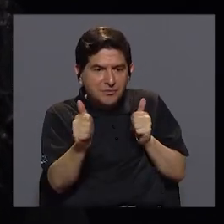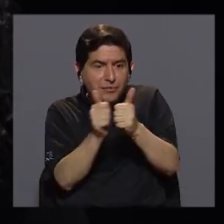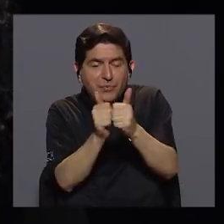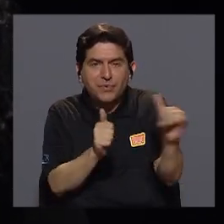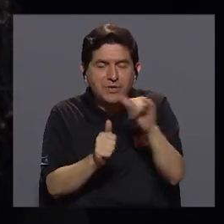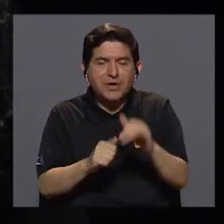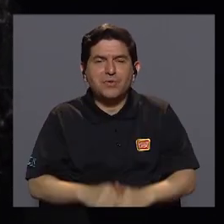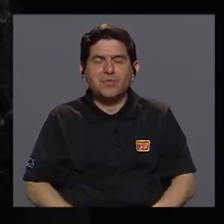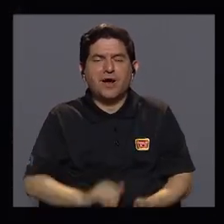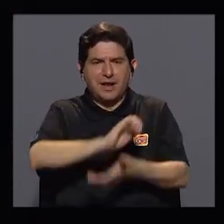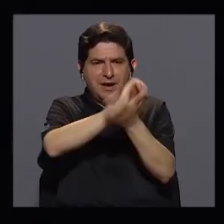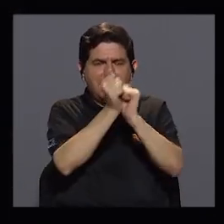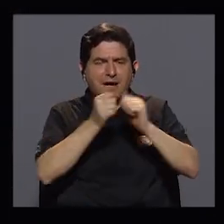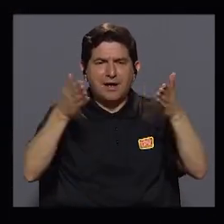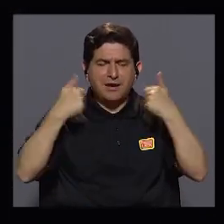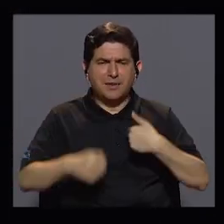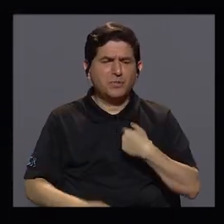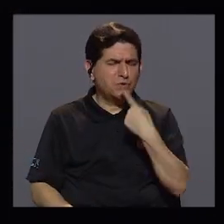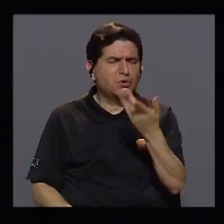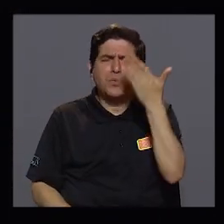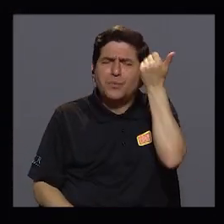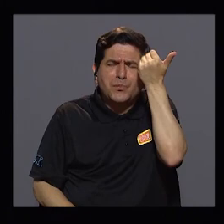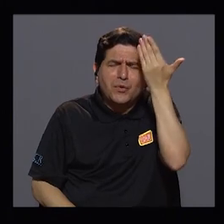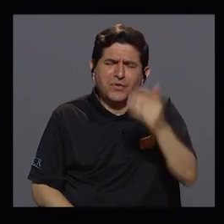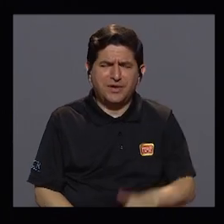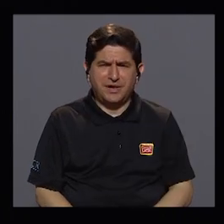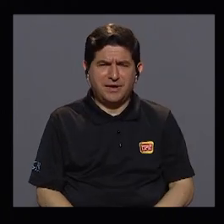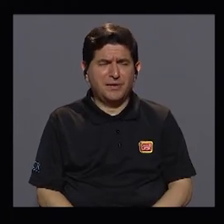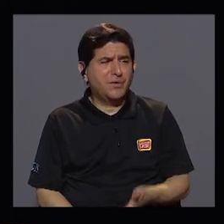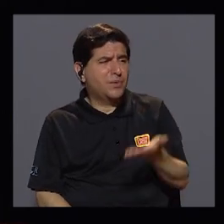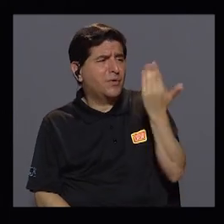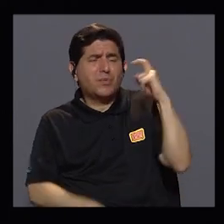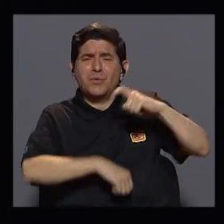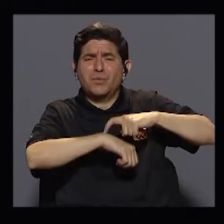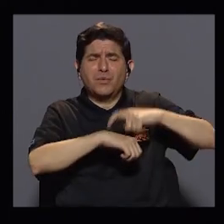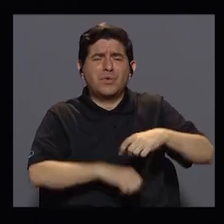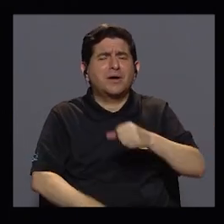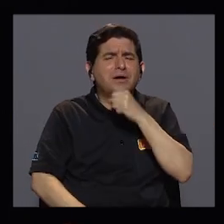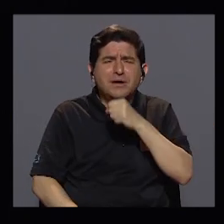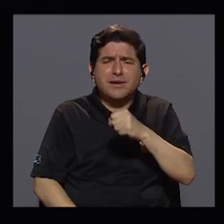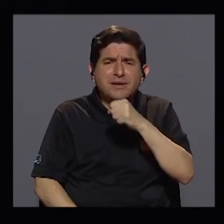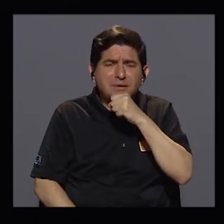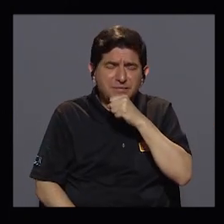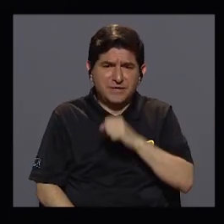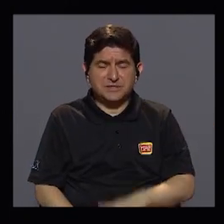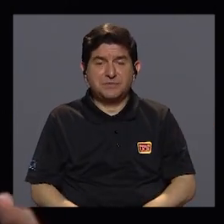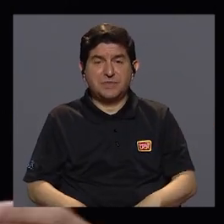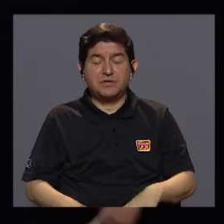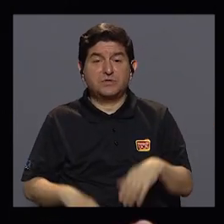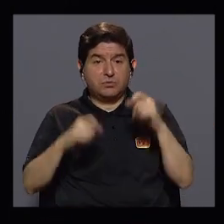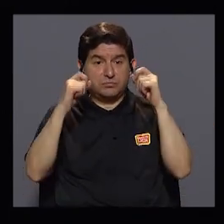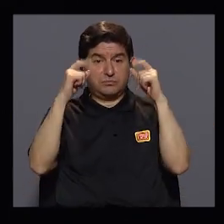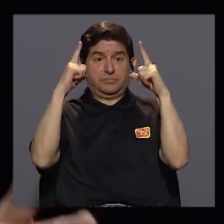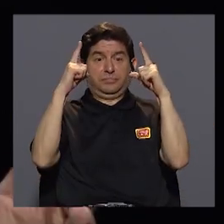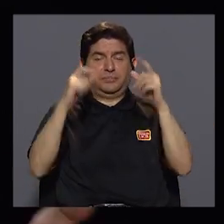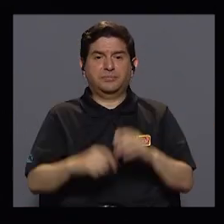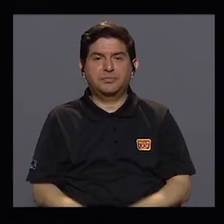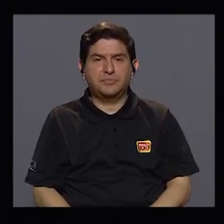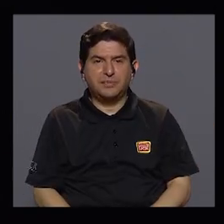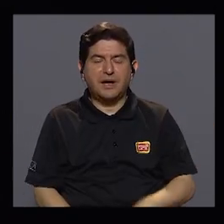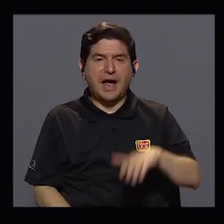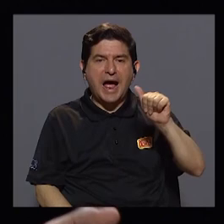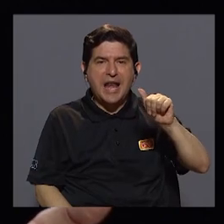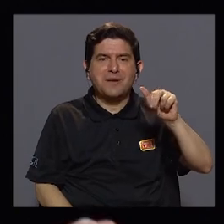cambio climático. ¿Sabe por qué se los digo? Porque desde hace mucho tiempo el envejecimiento viene llamando la atención. Don